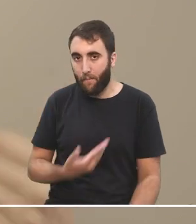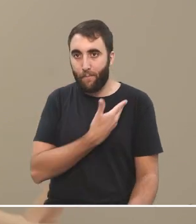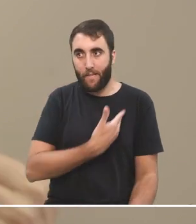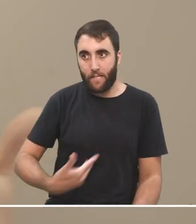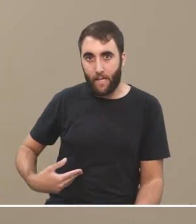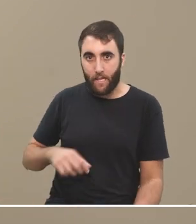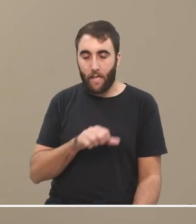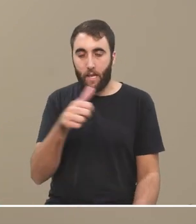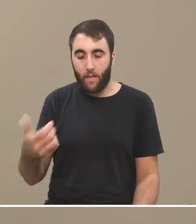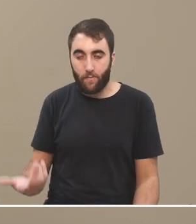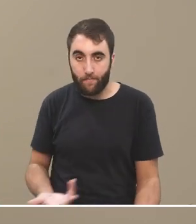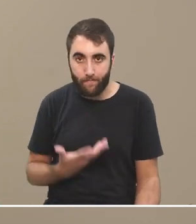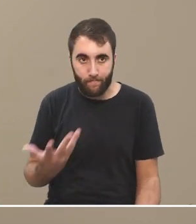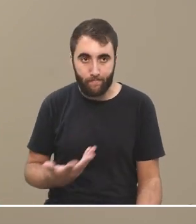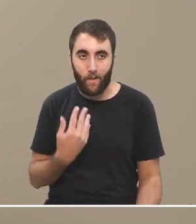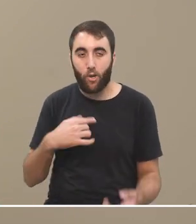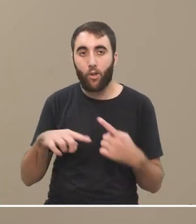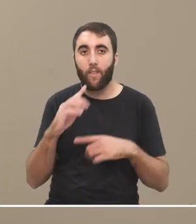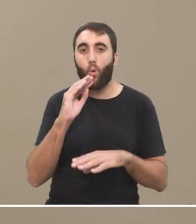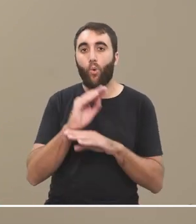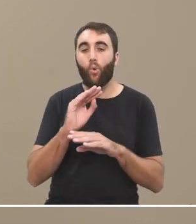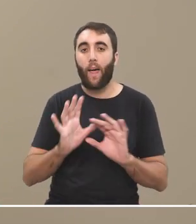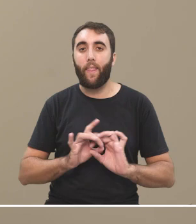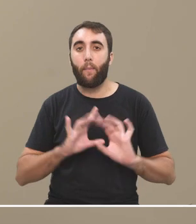la respuesta sobre la cultura democrática